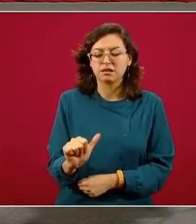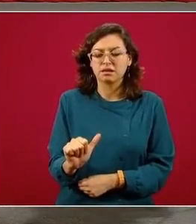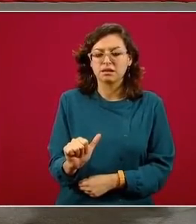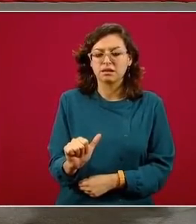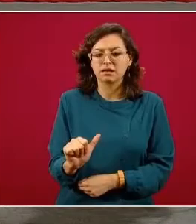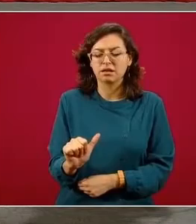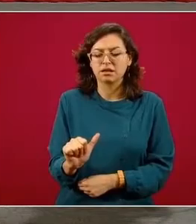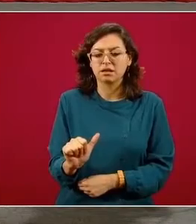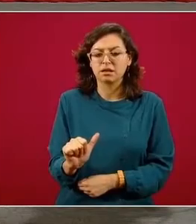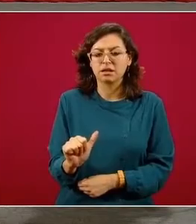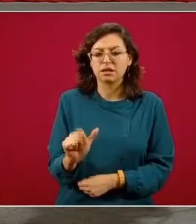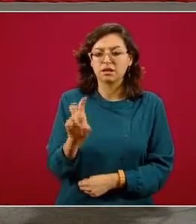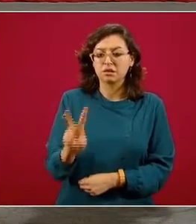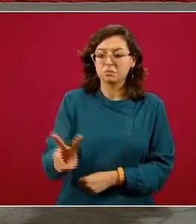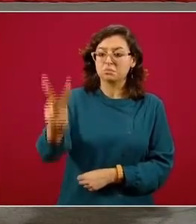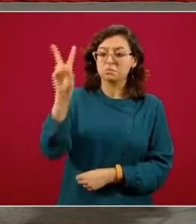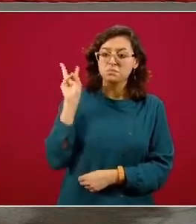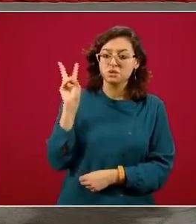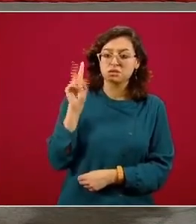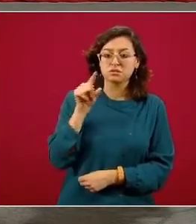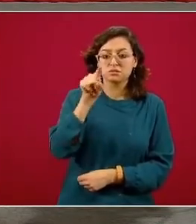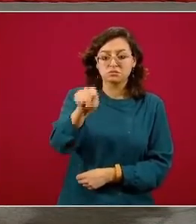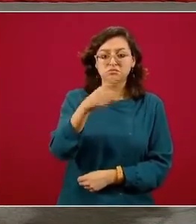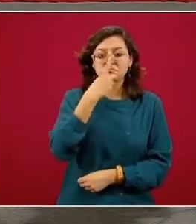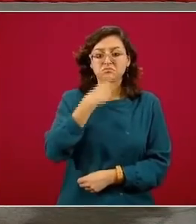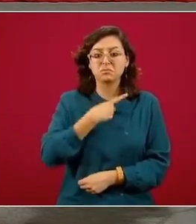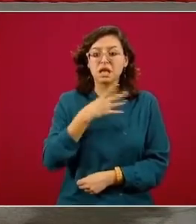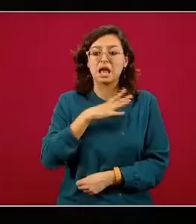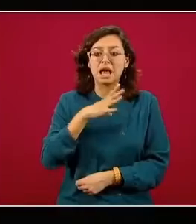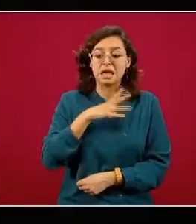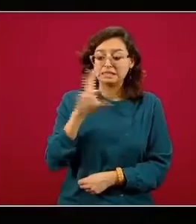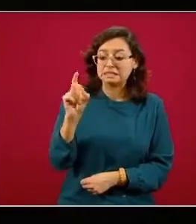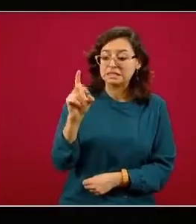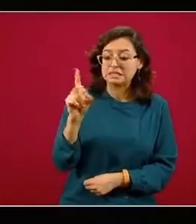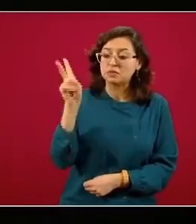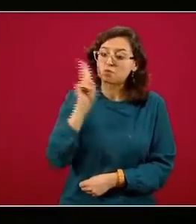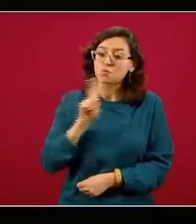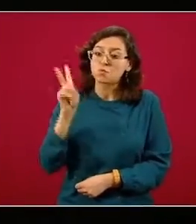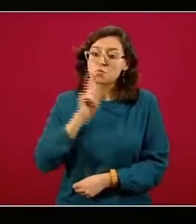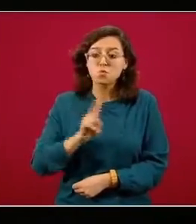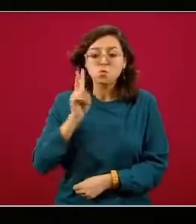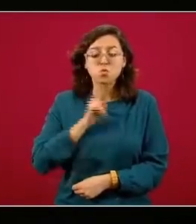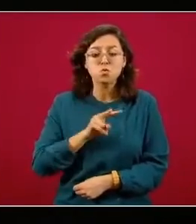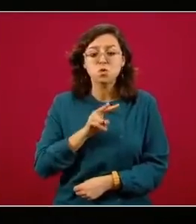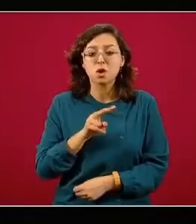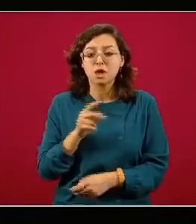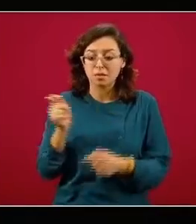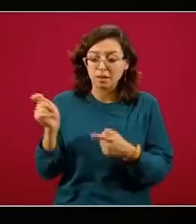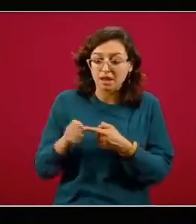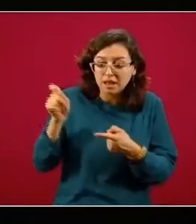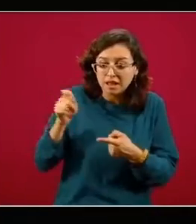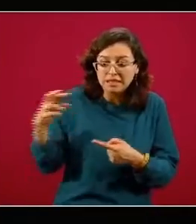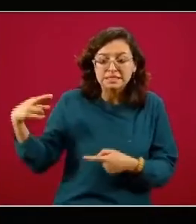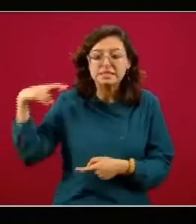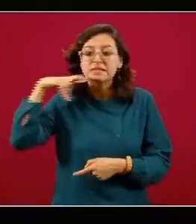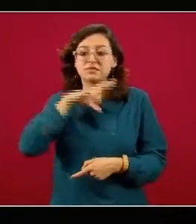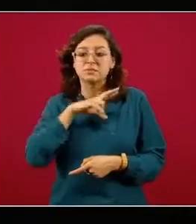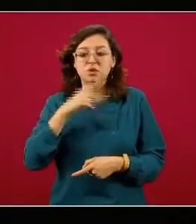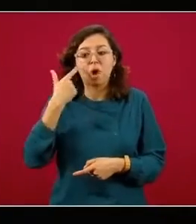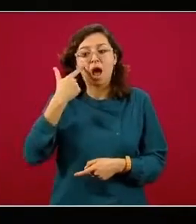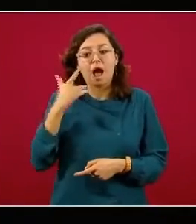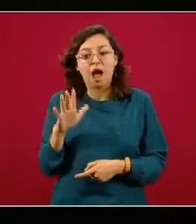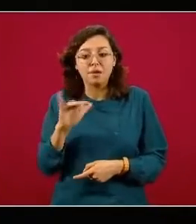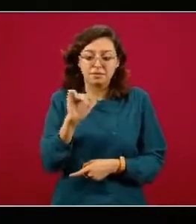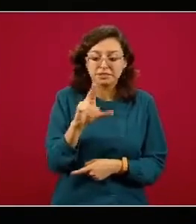usted el viernes nos comentó que había una treintena de pruebas rápidas que estaban intentando ingresar al mercado en diferentes países quiero